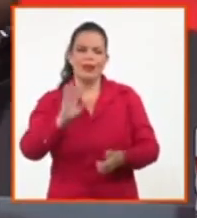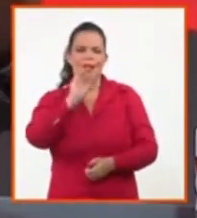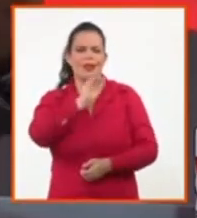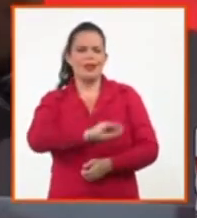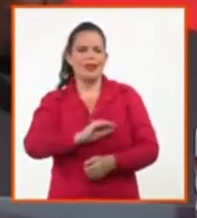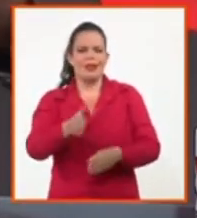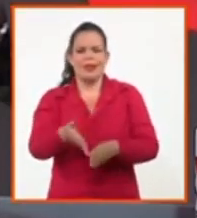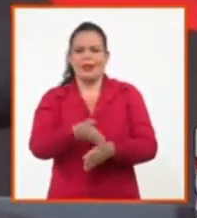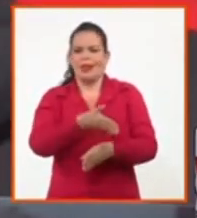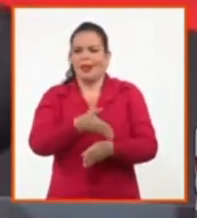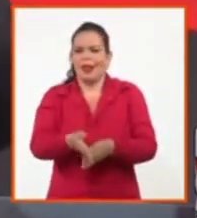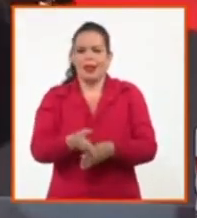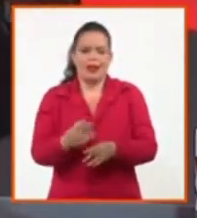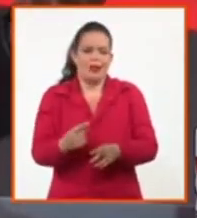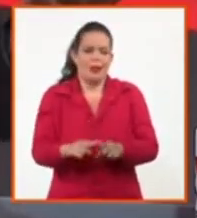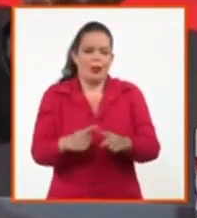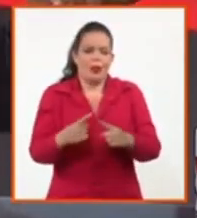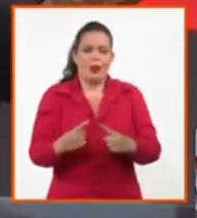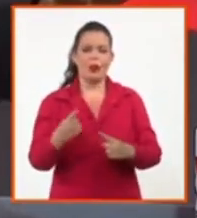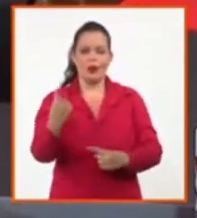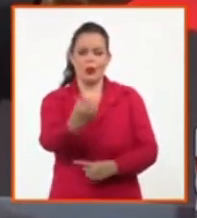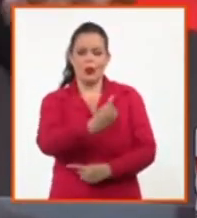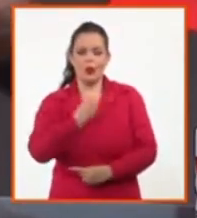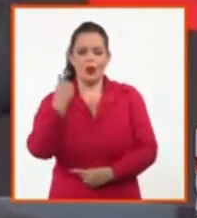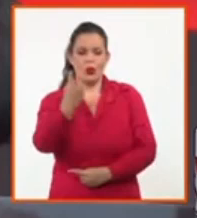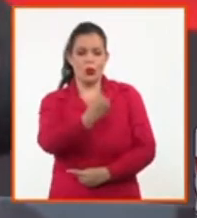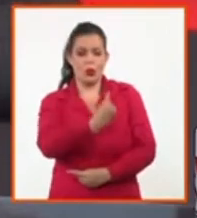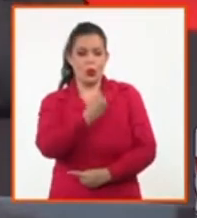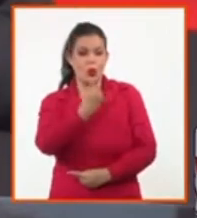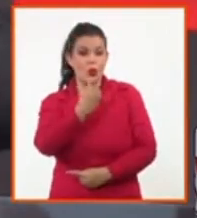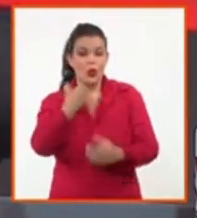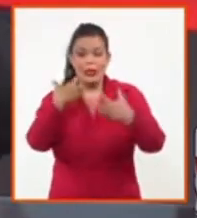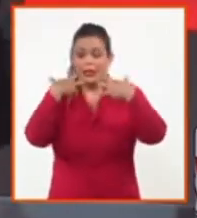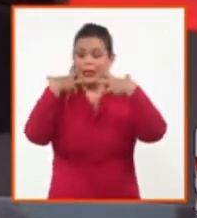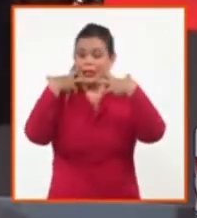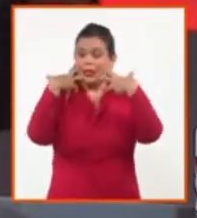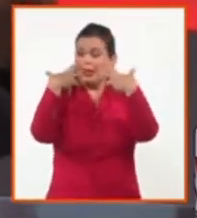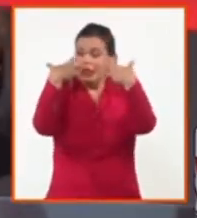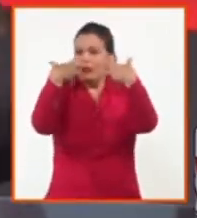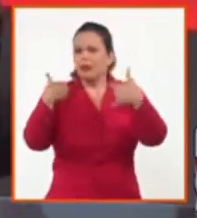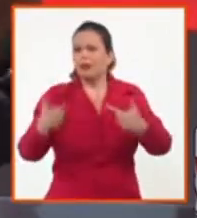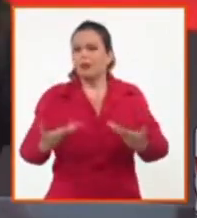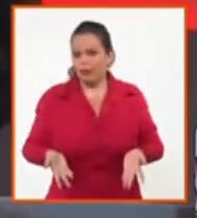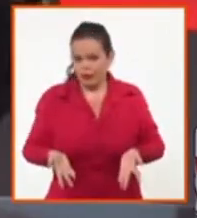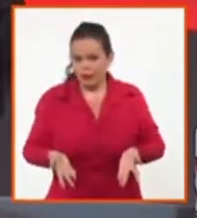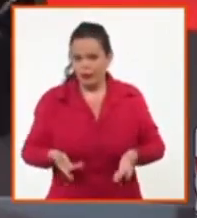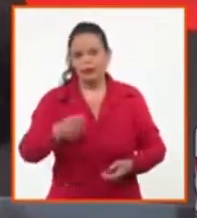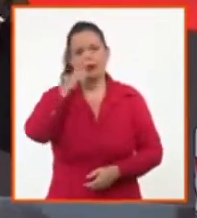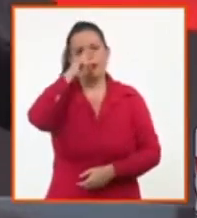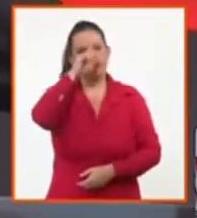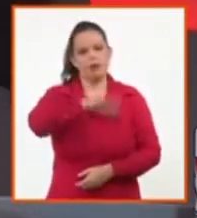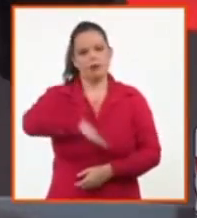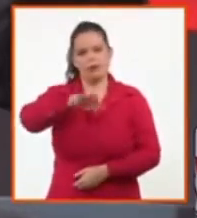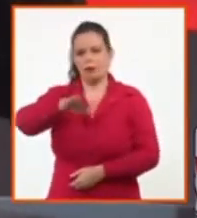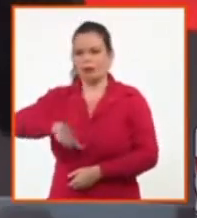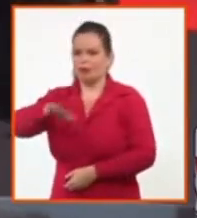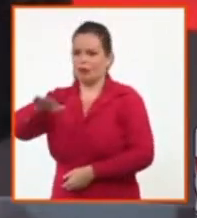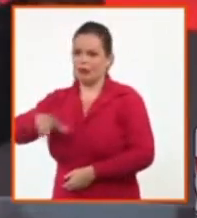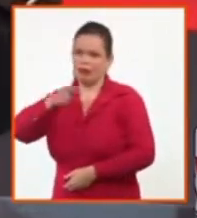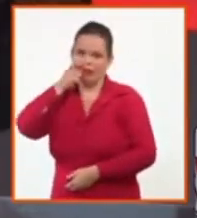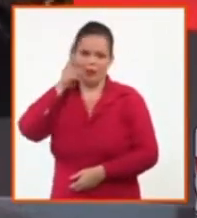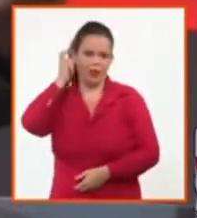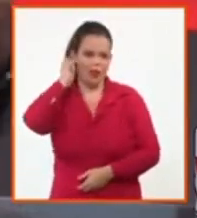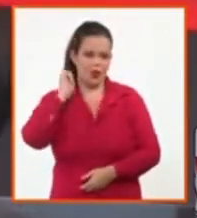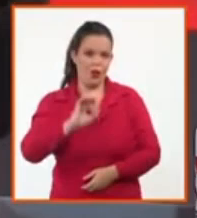al menos los cubanos que somos muy familiares, siempre lo más importante que tenemos es los niños. Y siempre, si tuviésemos algo que